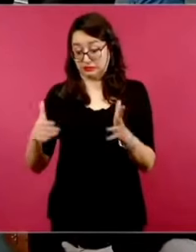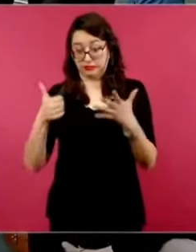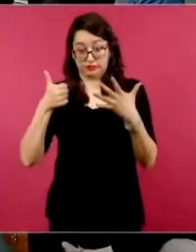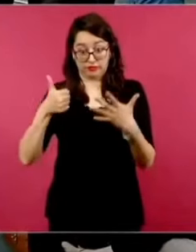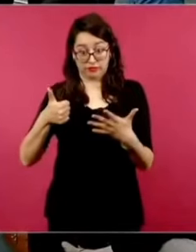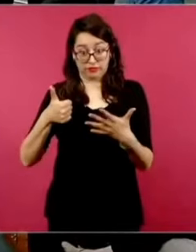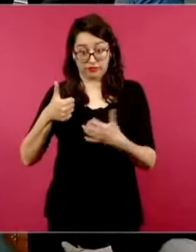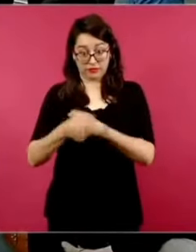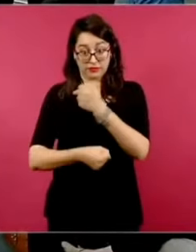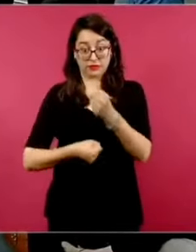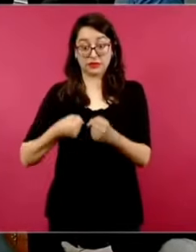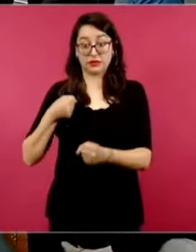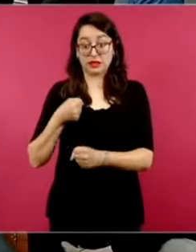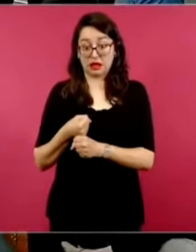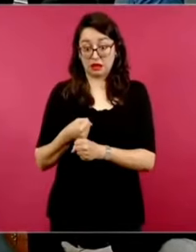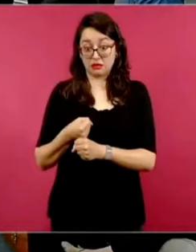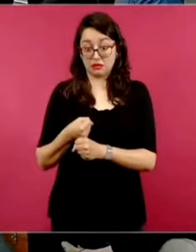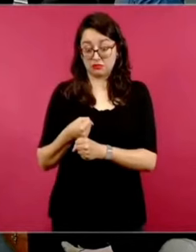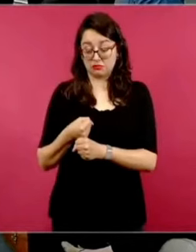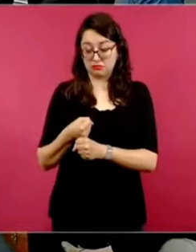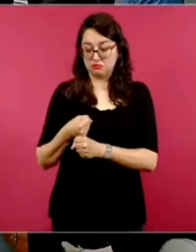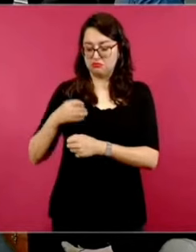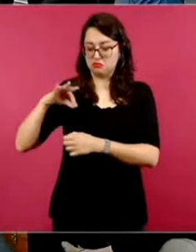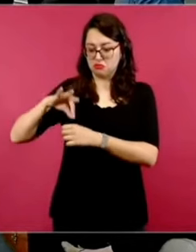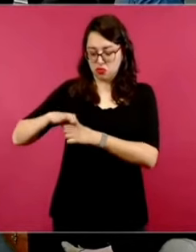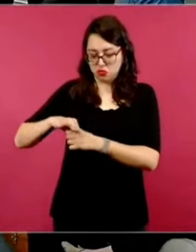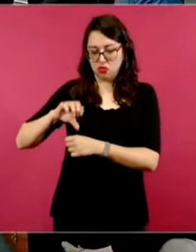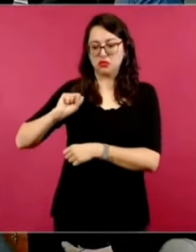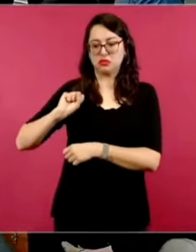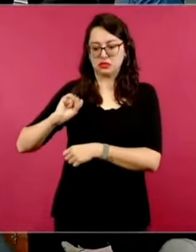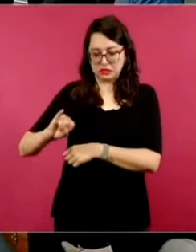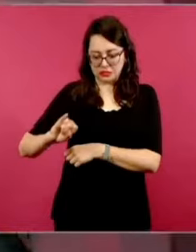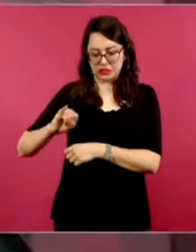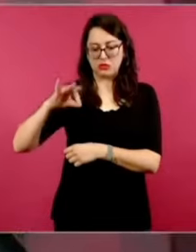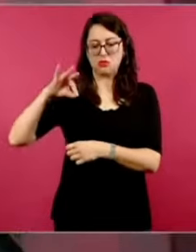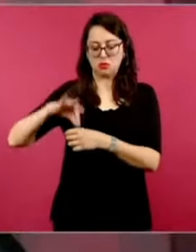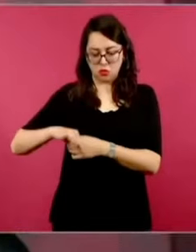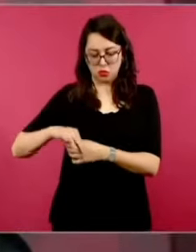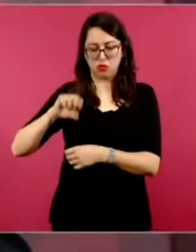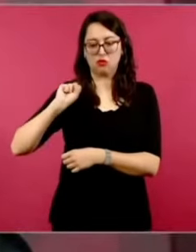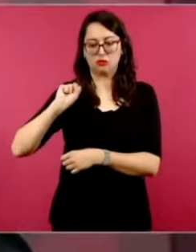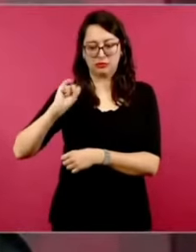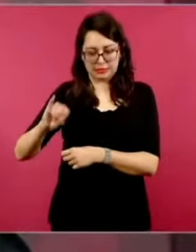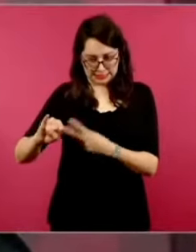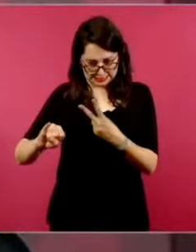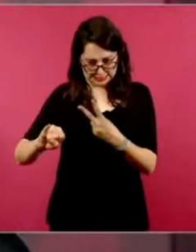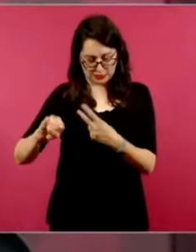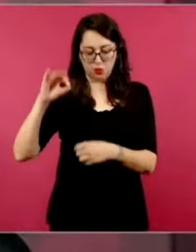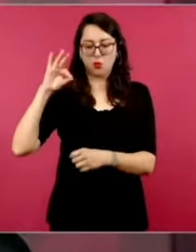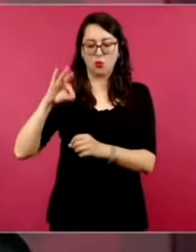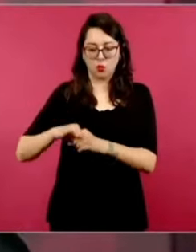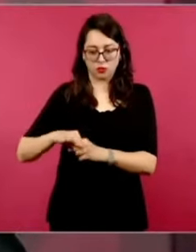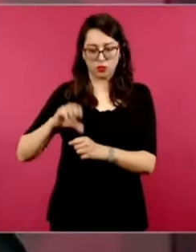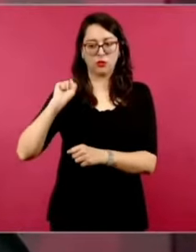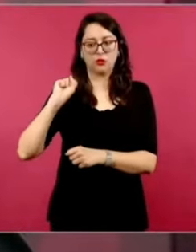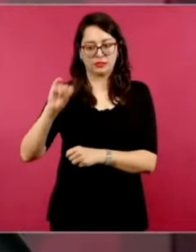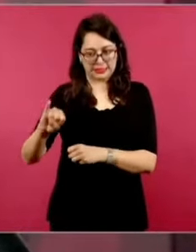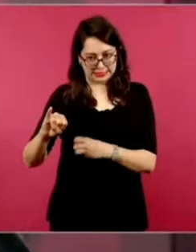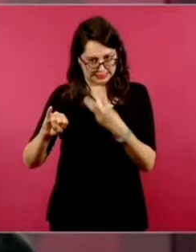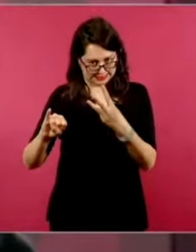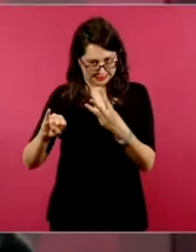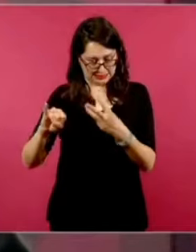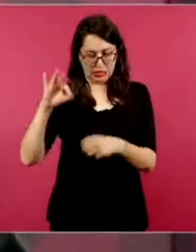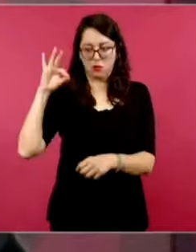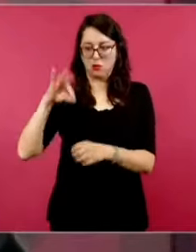porque todo tiene su explicación, no lo hicieron